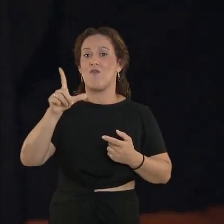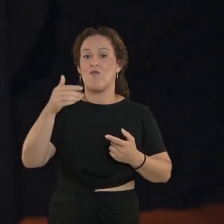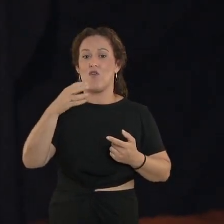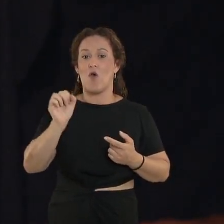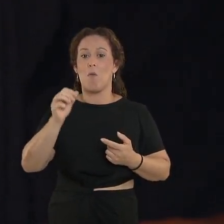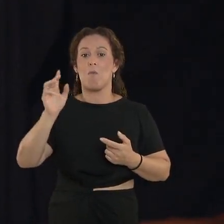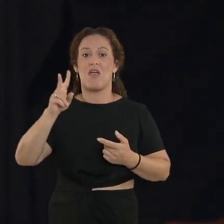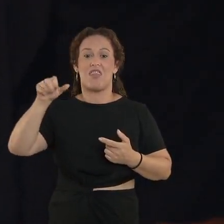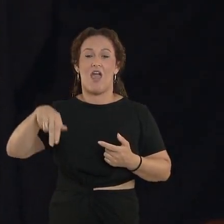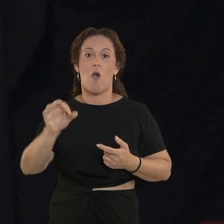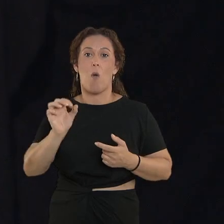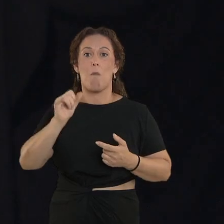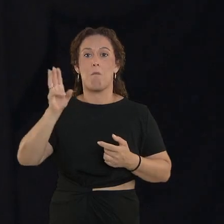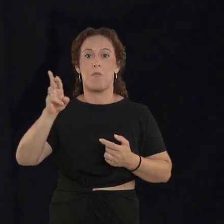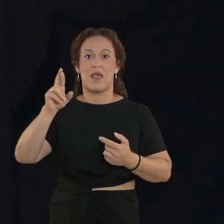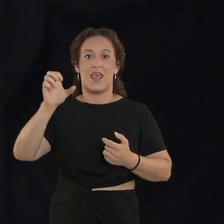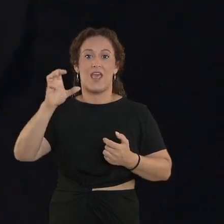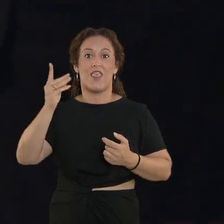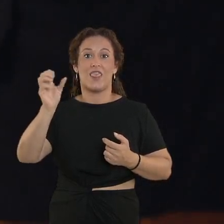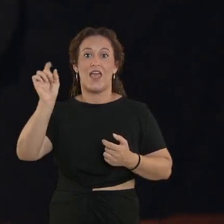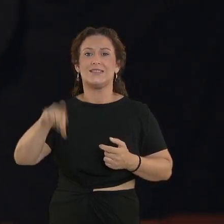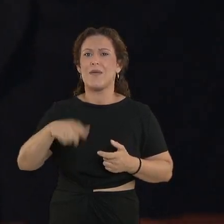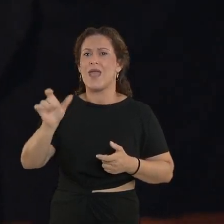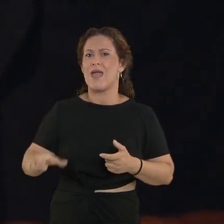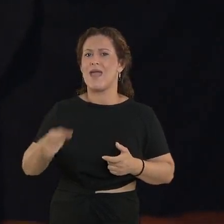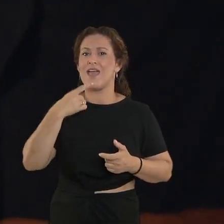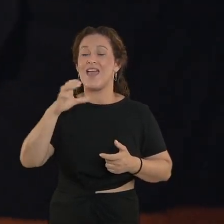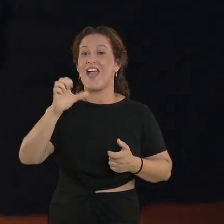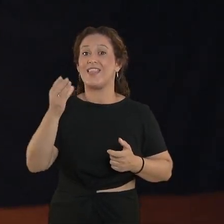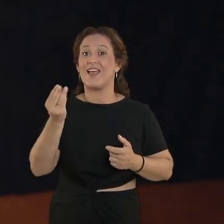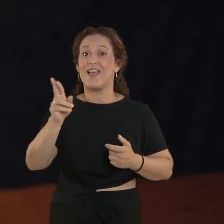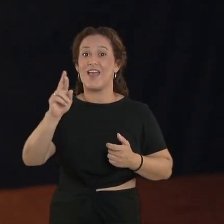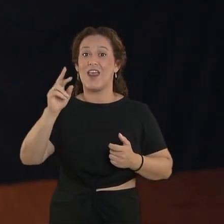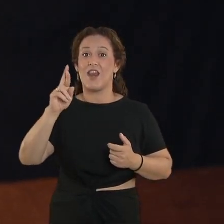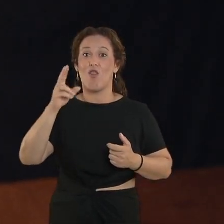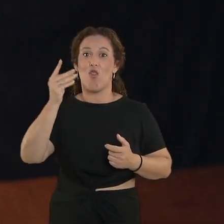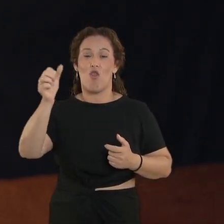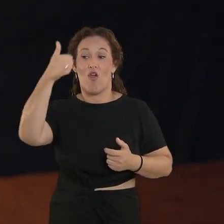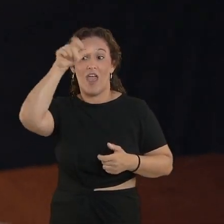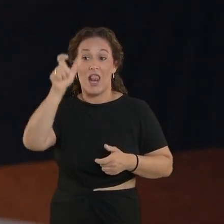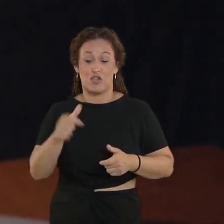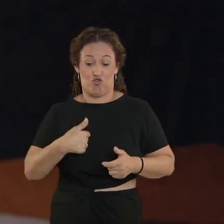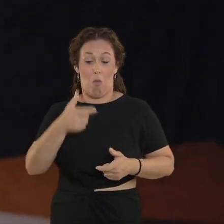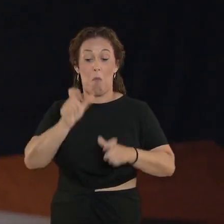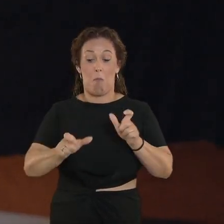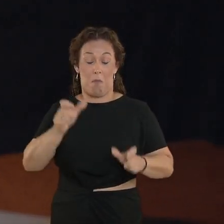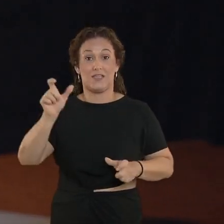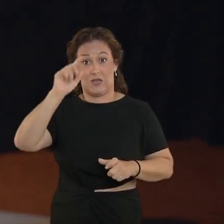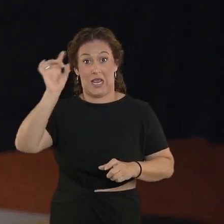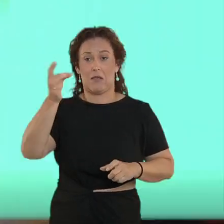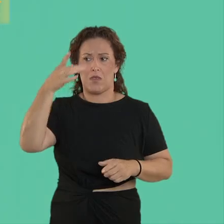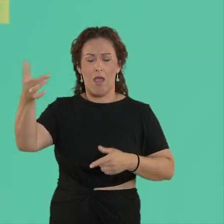Ana Clarín, José María Pérez, un tal Esquerdo, quien por cierto me ayudó mucho con los perfiles psicológicos de mis personajes.